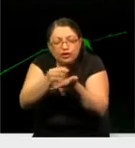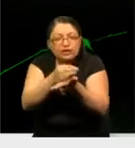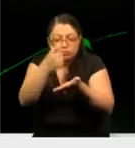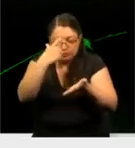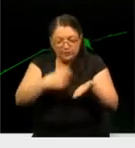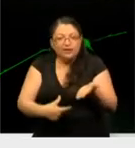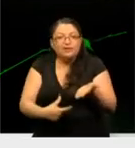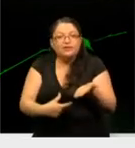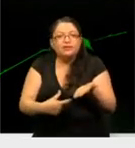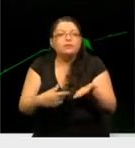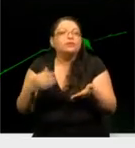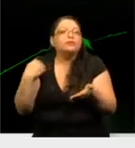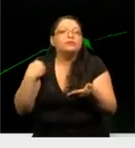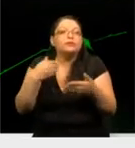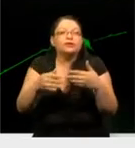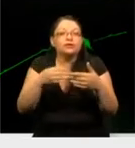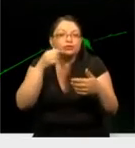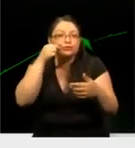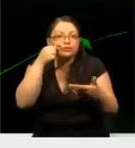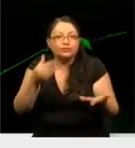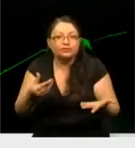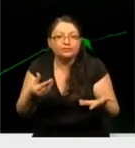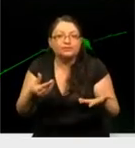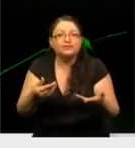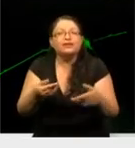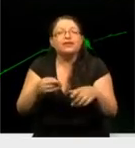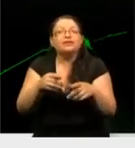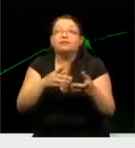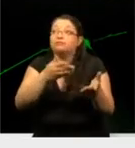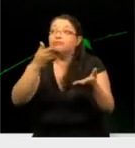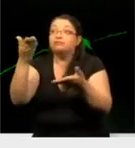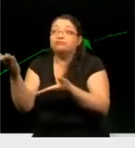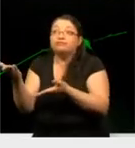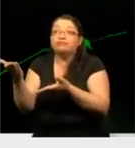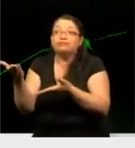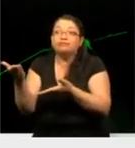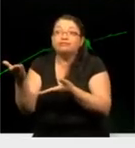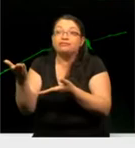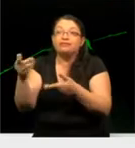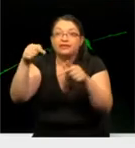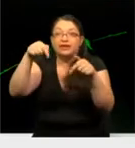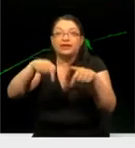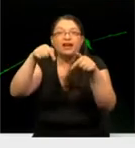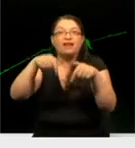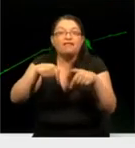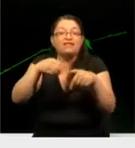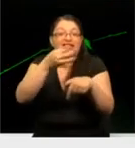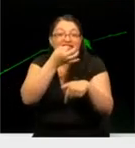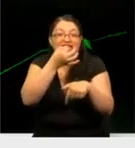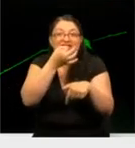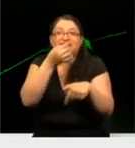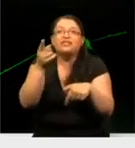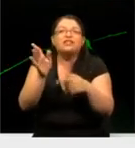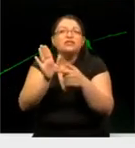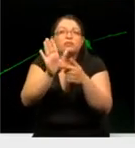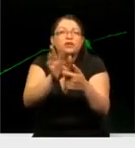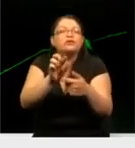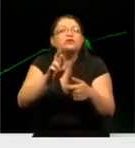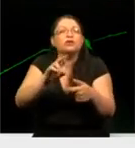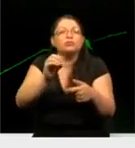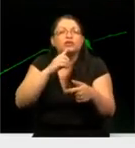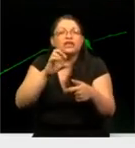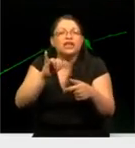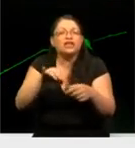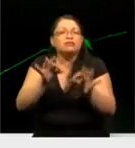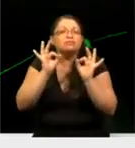organismo, independiente del tejido. En contraposición, el marcador abajo, el que está en verde, muestra una proteína que es